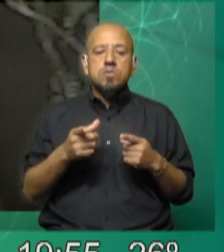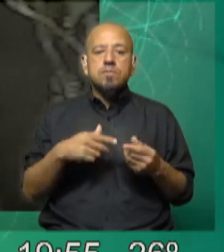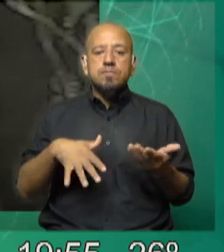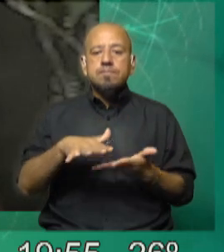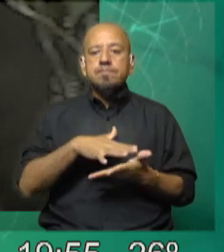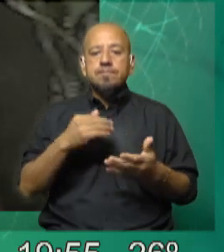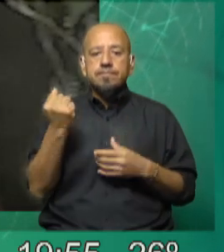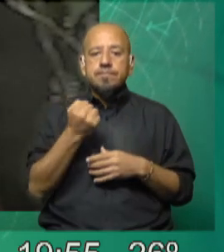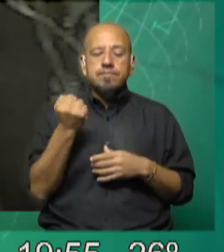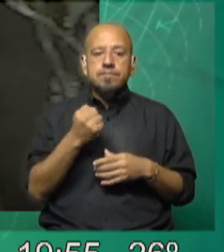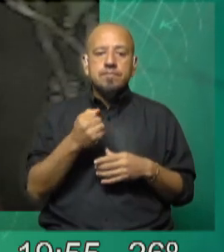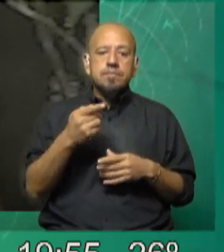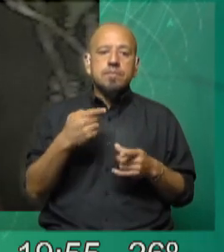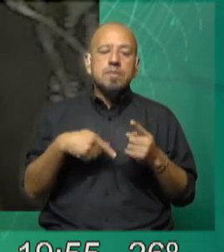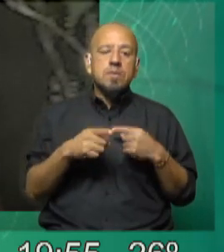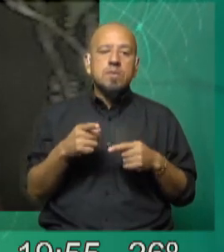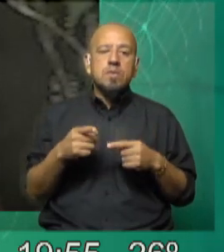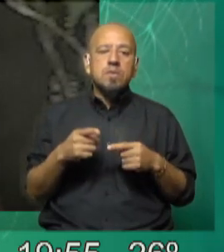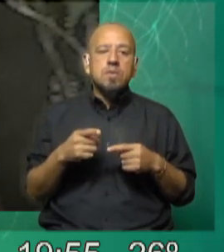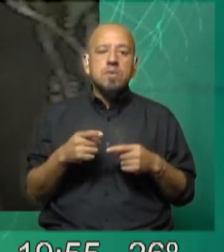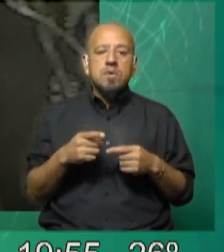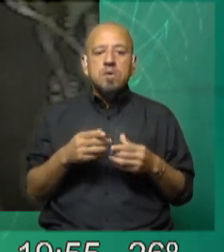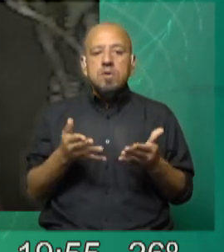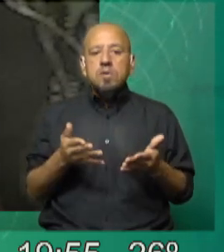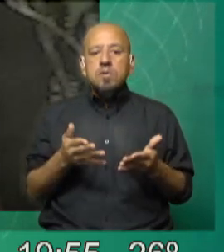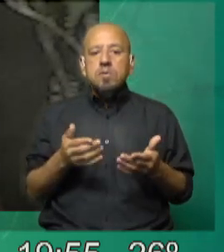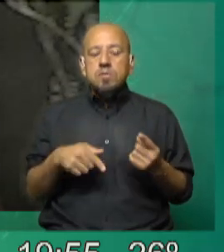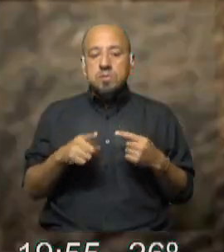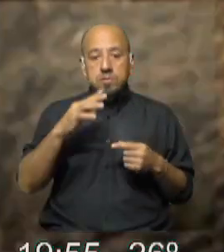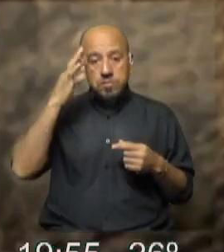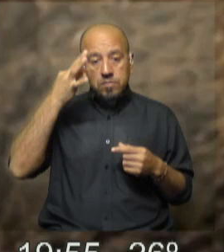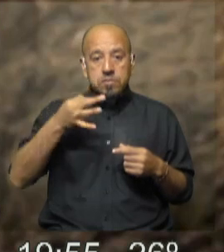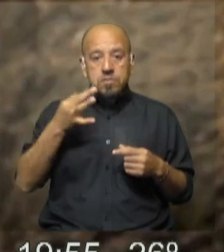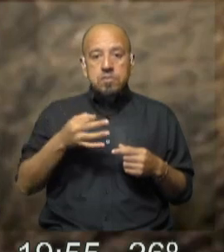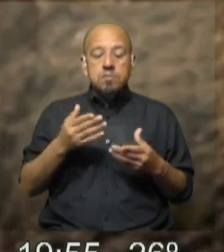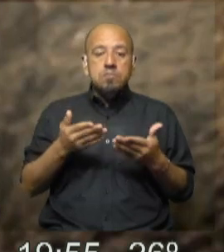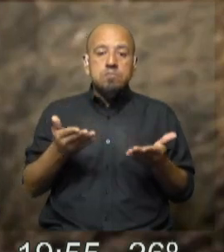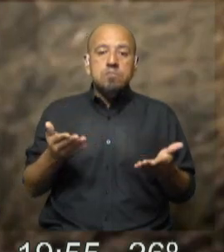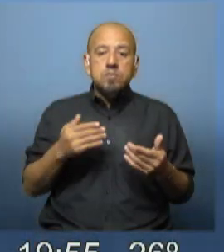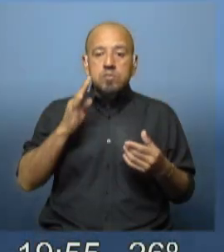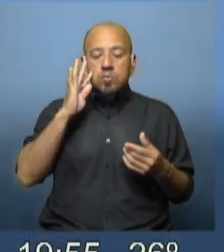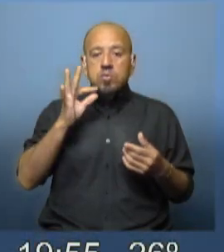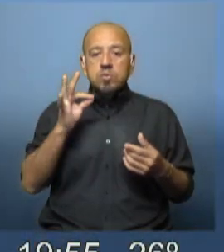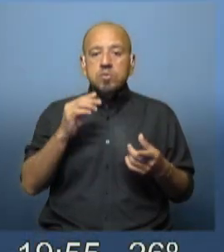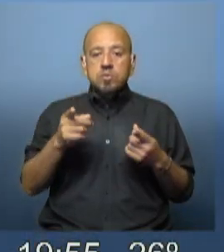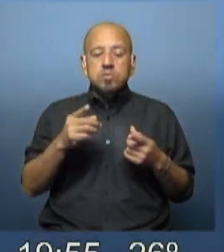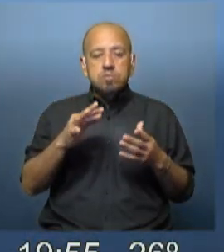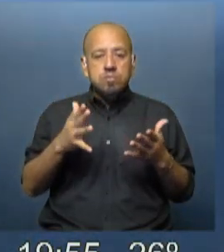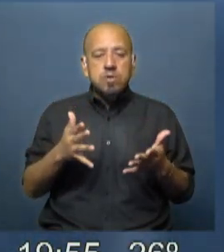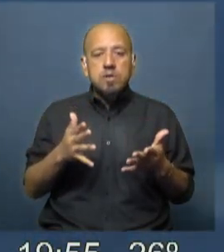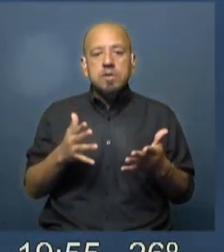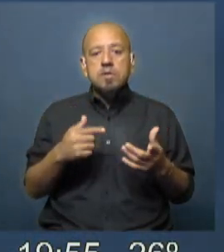área clave para la biodiversidad, lo que sugiere que realmente podríamos estar desaprovechando quizás oportunidades estratégicas